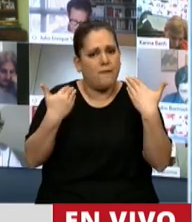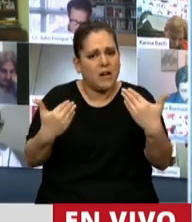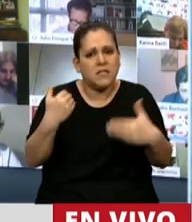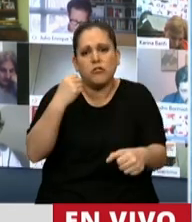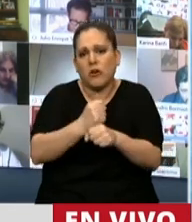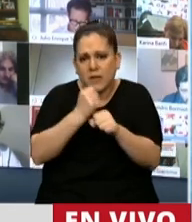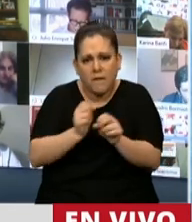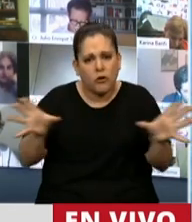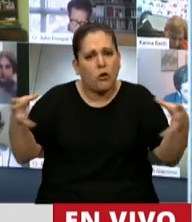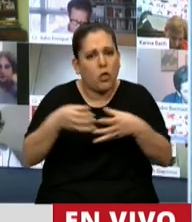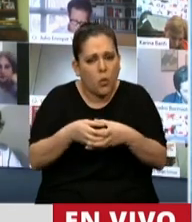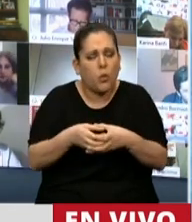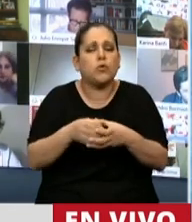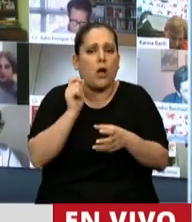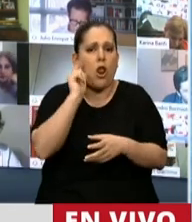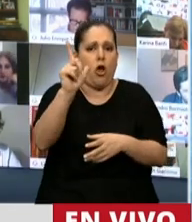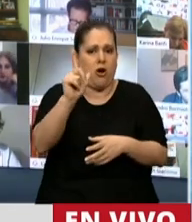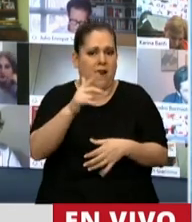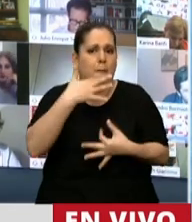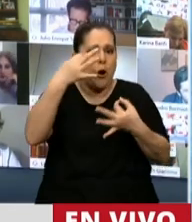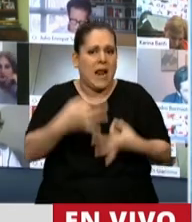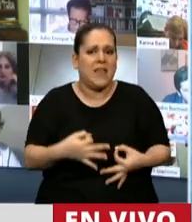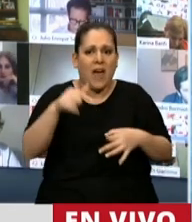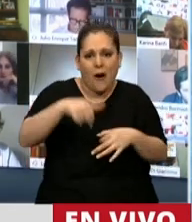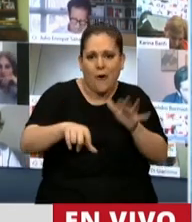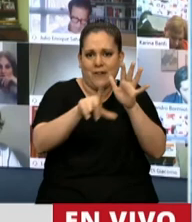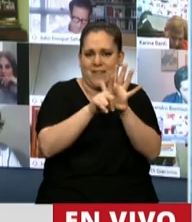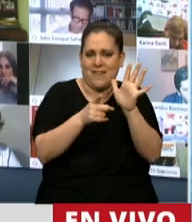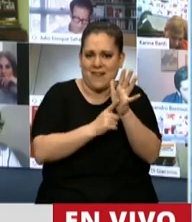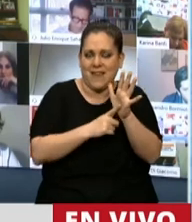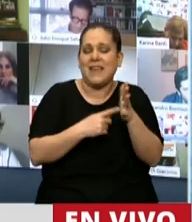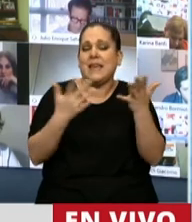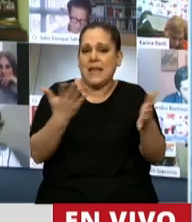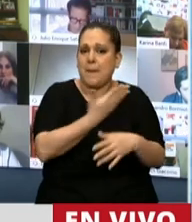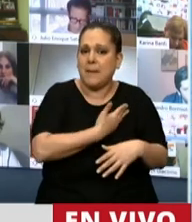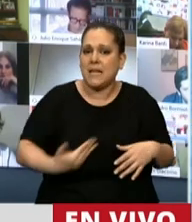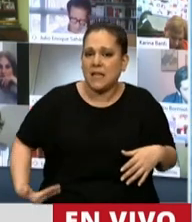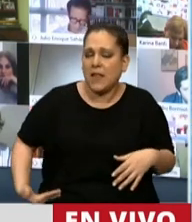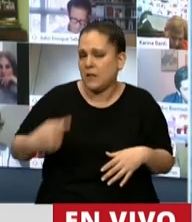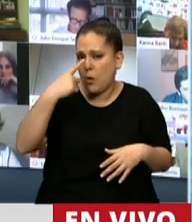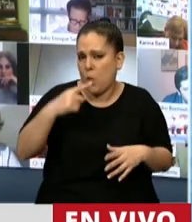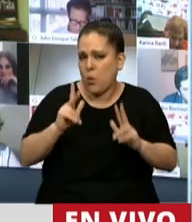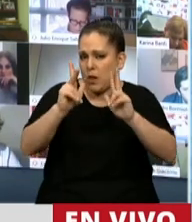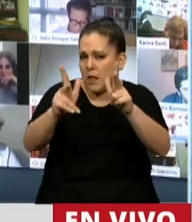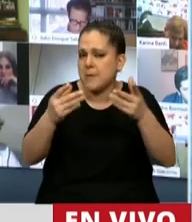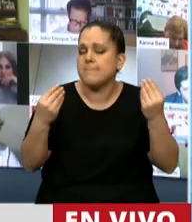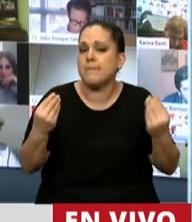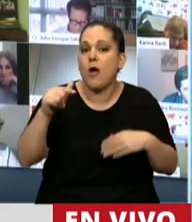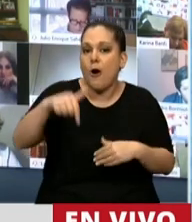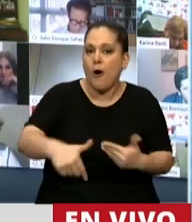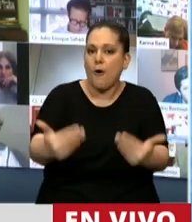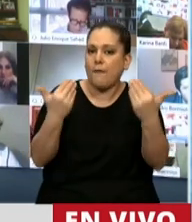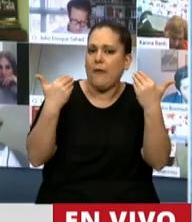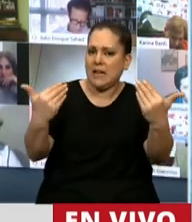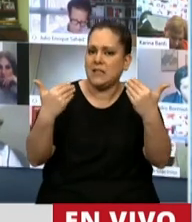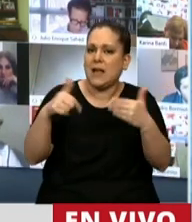colectivo por el cual se ha llegado a esta realidad y, señor presidente, quiero decirle que hoy celebramos